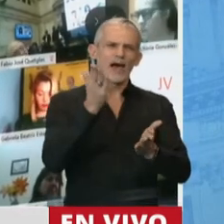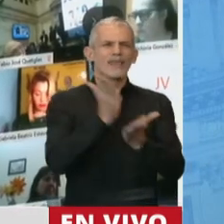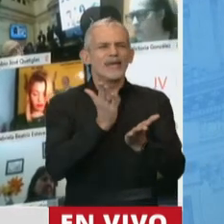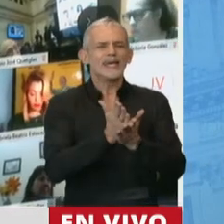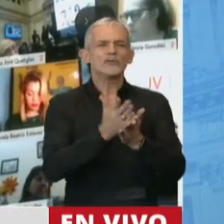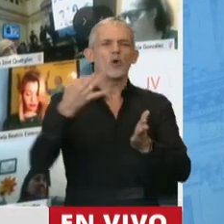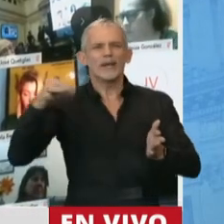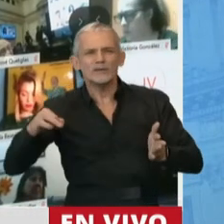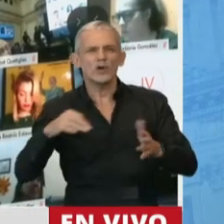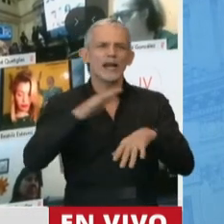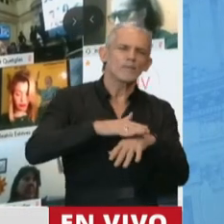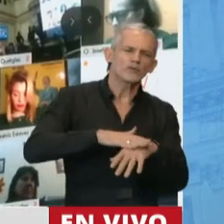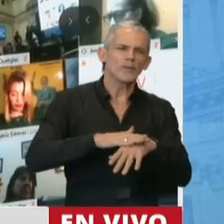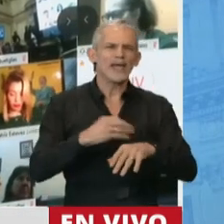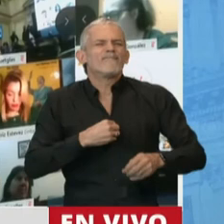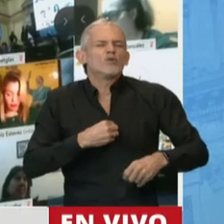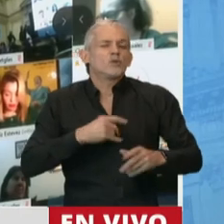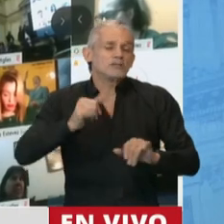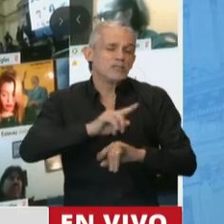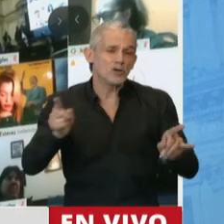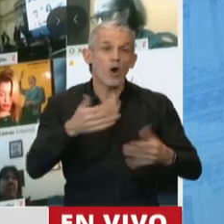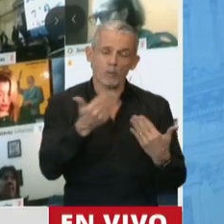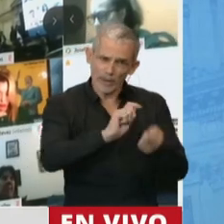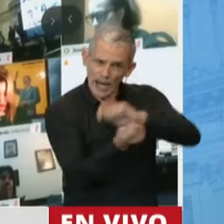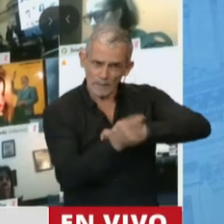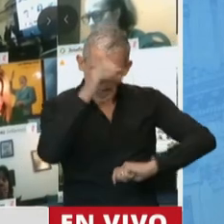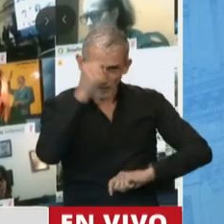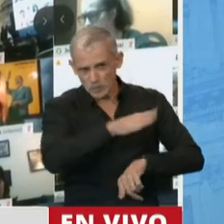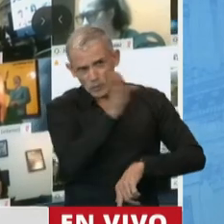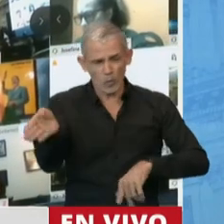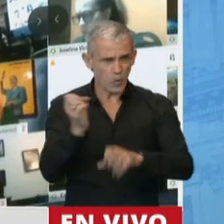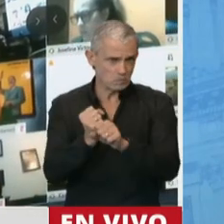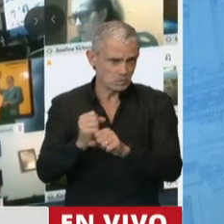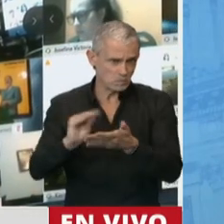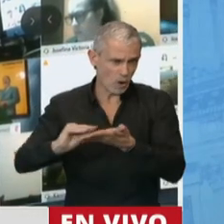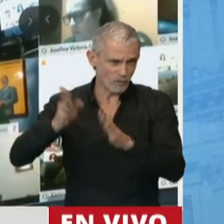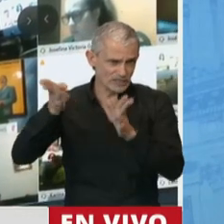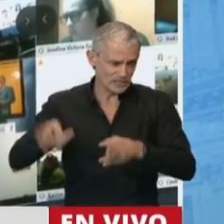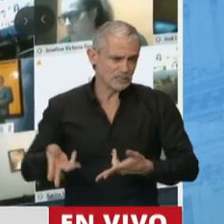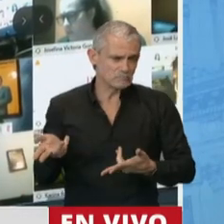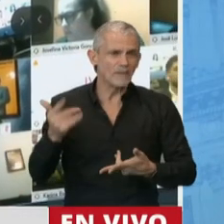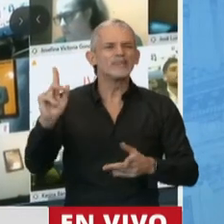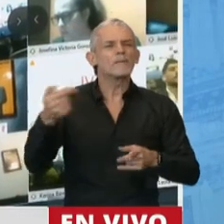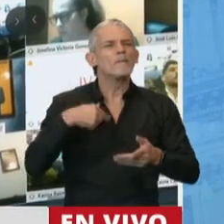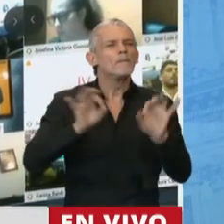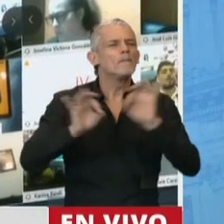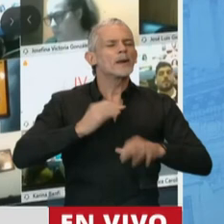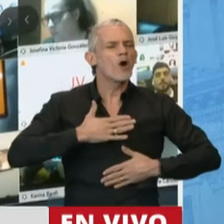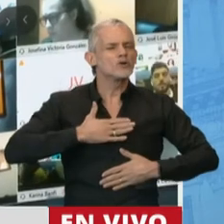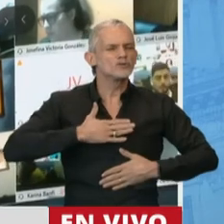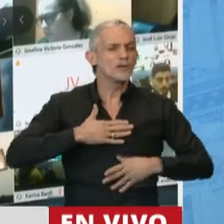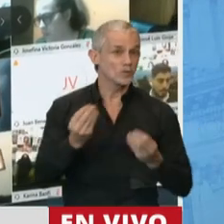y obligaciones, la responsabilidad y voluntariedad, la reversibilidad, y también un tema que nosotros aportamos dentro de nuestro proyecto, que era